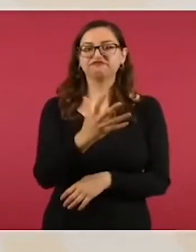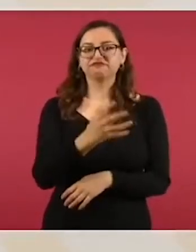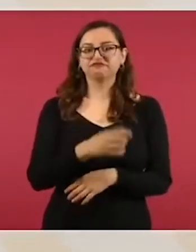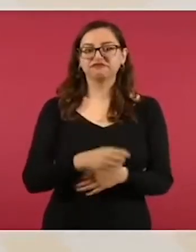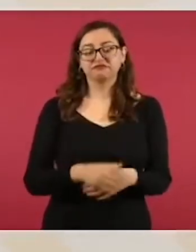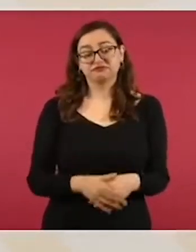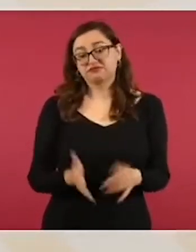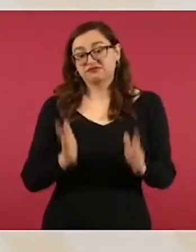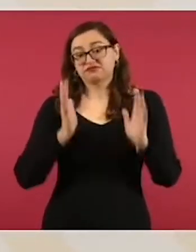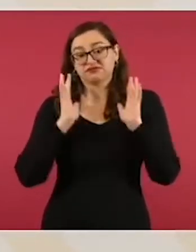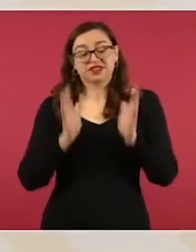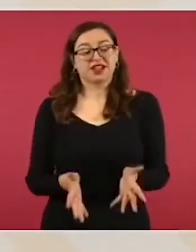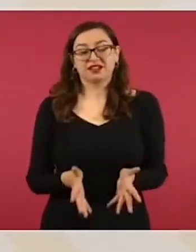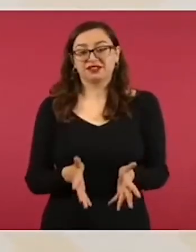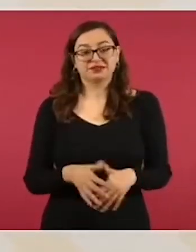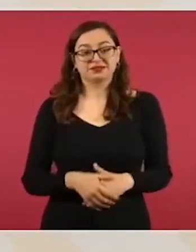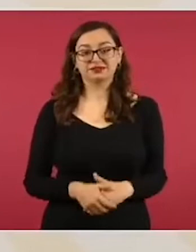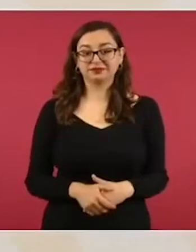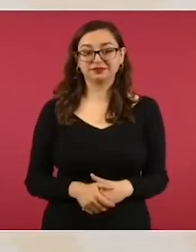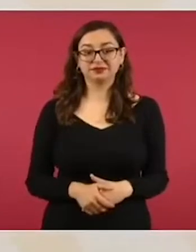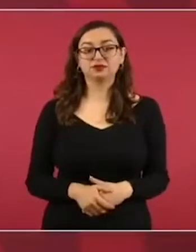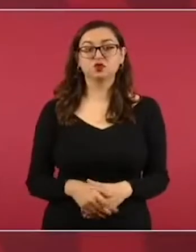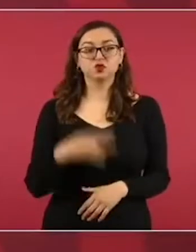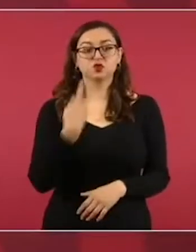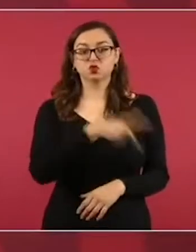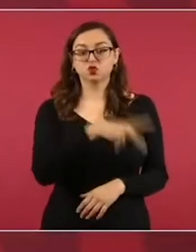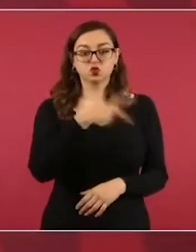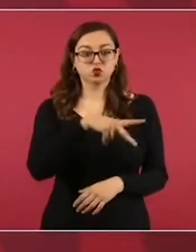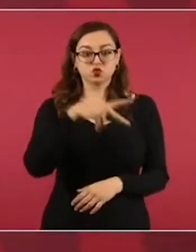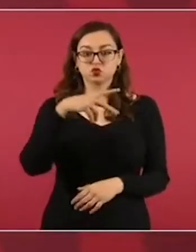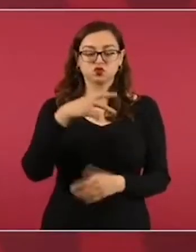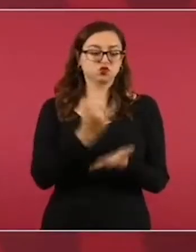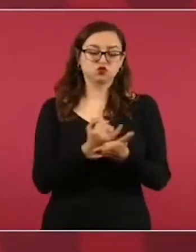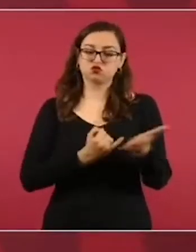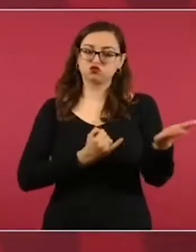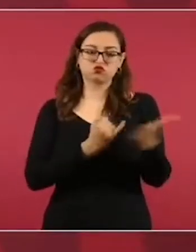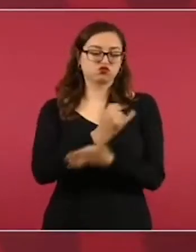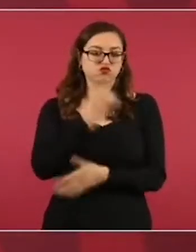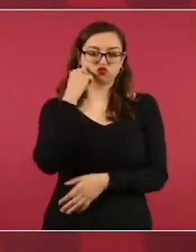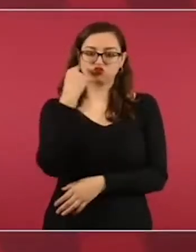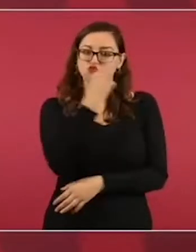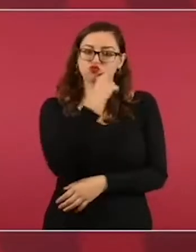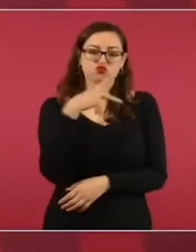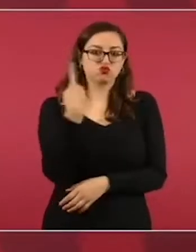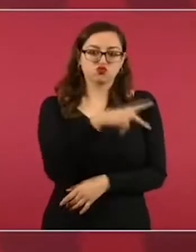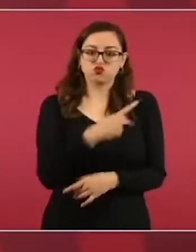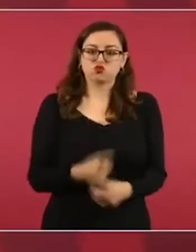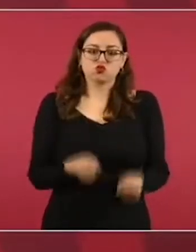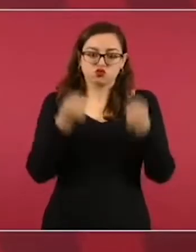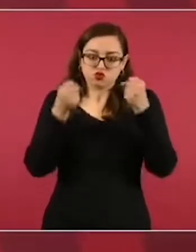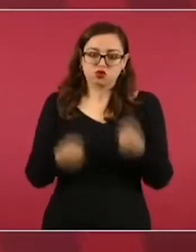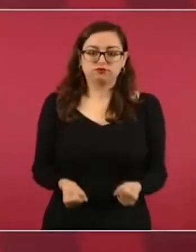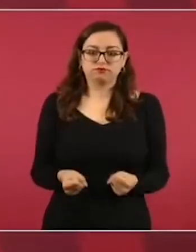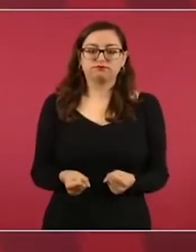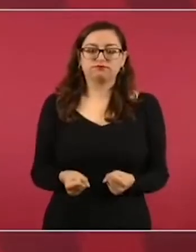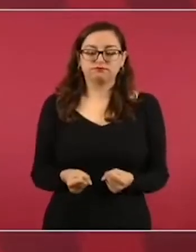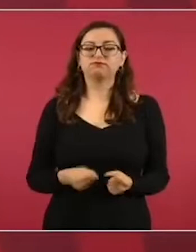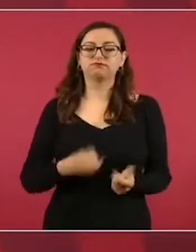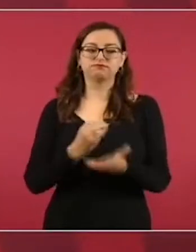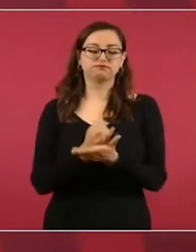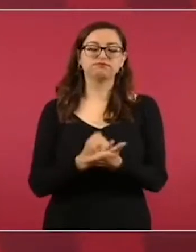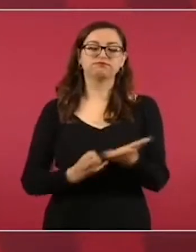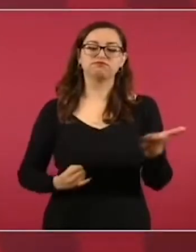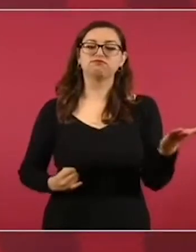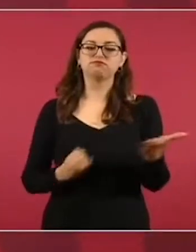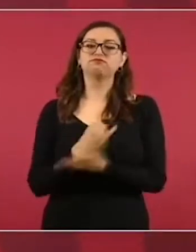conferencia matutina de Palacio Nacional, a la cual acudió la hoy exsecretaria, López Obrador apuntó que trató de convencer a Cloutier Carrillo